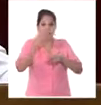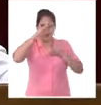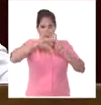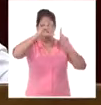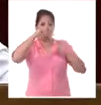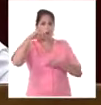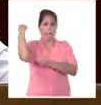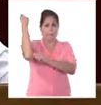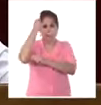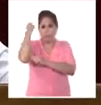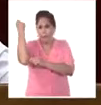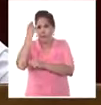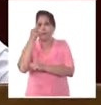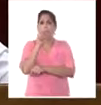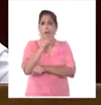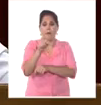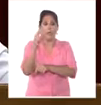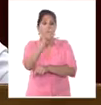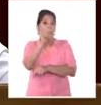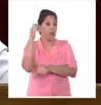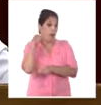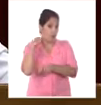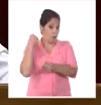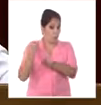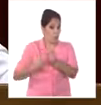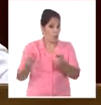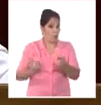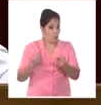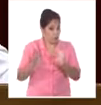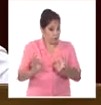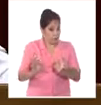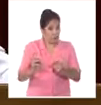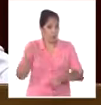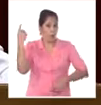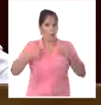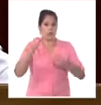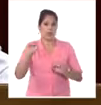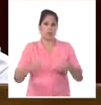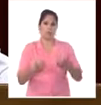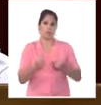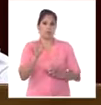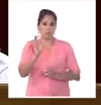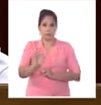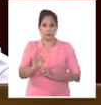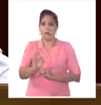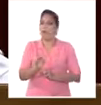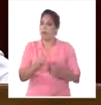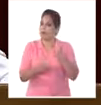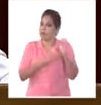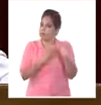gestó en casi 100 años de lucha contra la injusticia. De su autenticidad nace su fuerza.